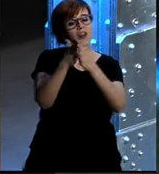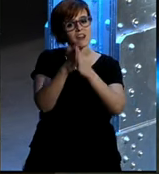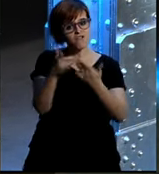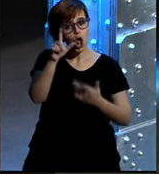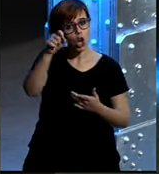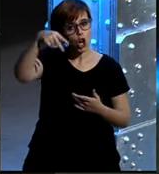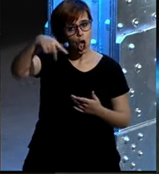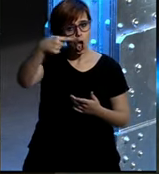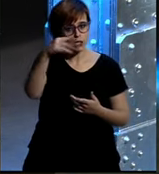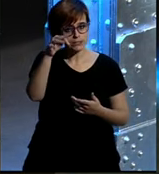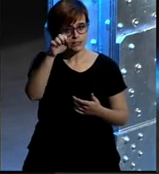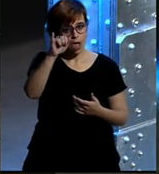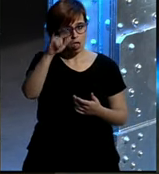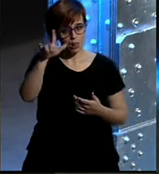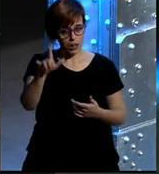en el fondo